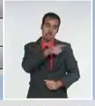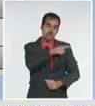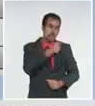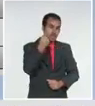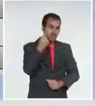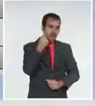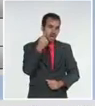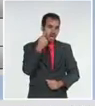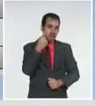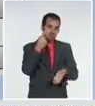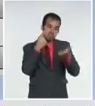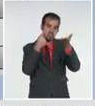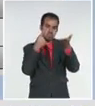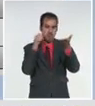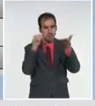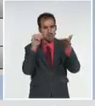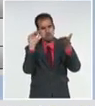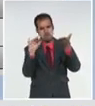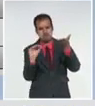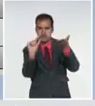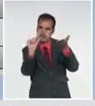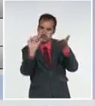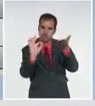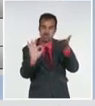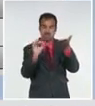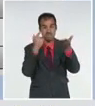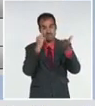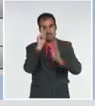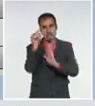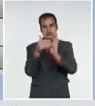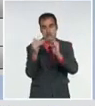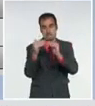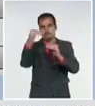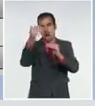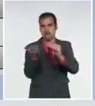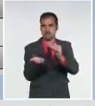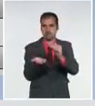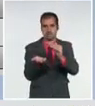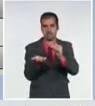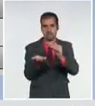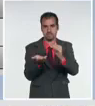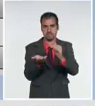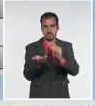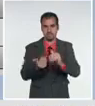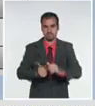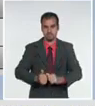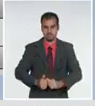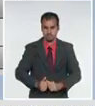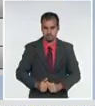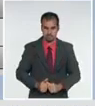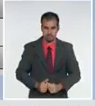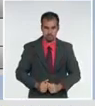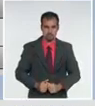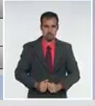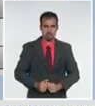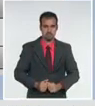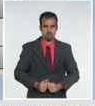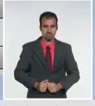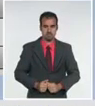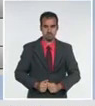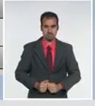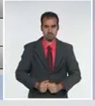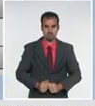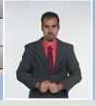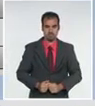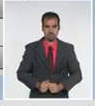pero de toda forma, por encima de 1.000 por octavo día consecutivo. Esto representa